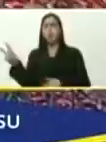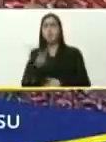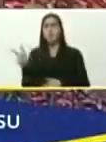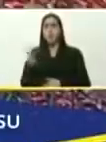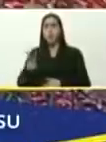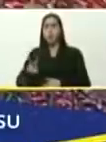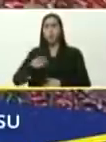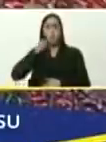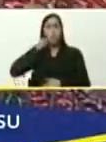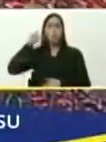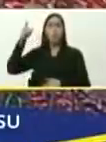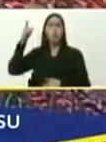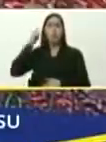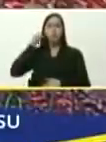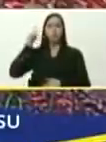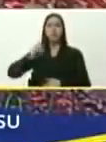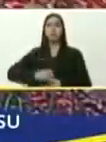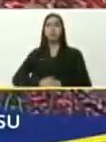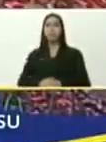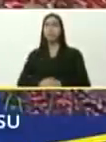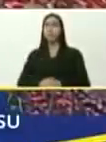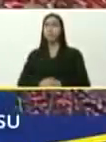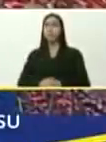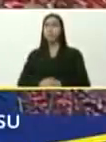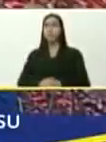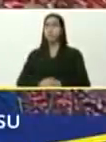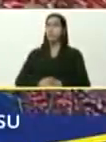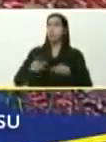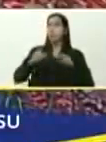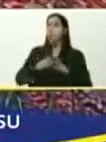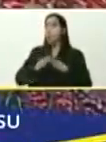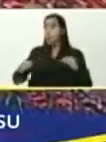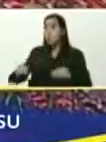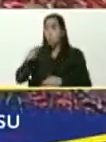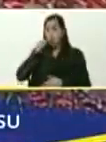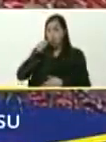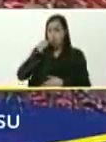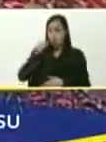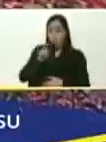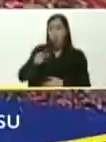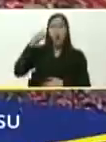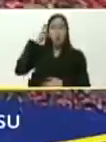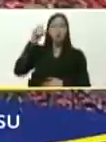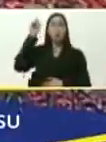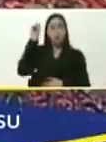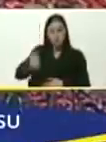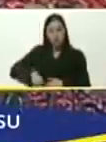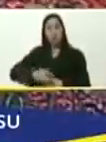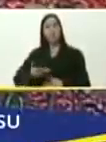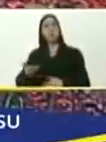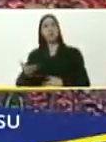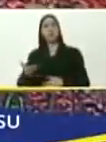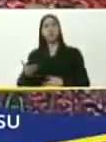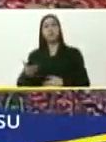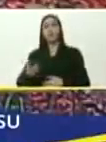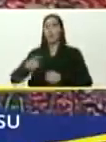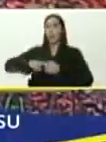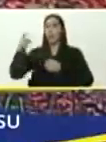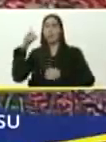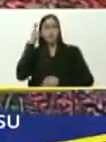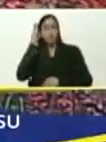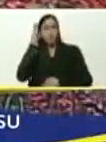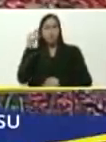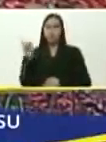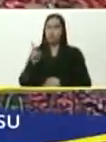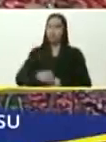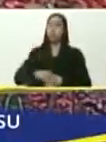de todas, las venezolanas, porque a veces, dicen, de todos los venezolanos, y las venezolanas, se ven, excluidas, tienen que decir,